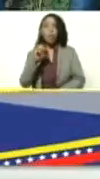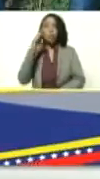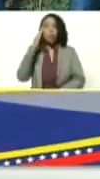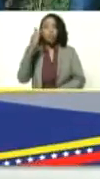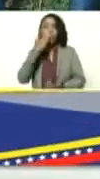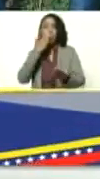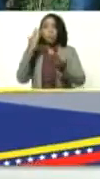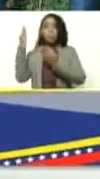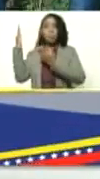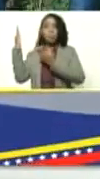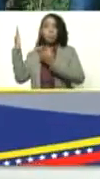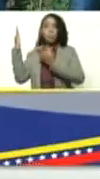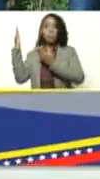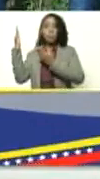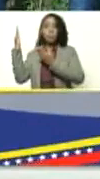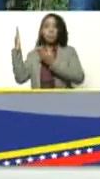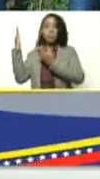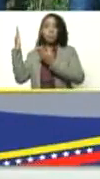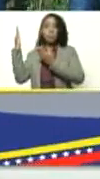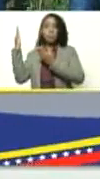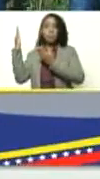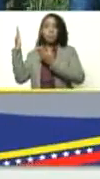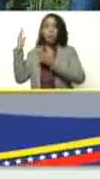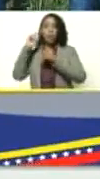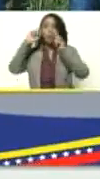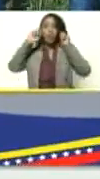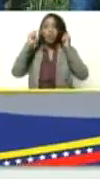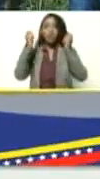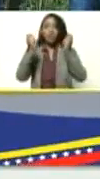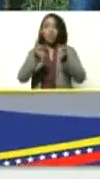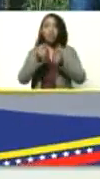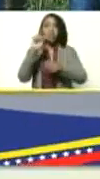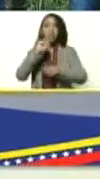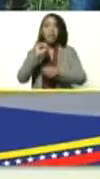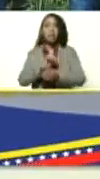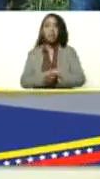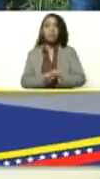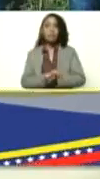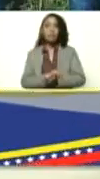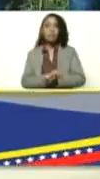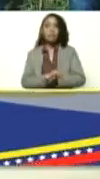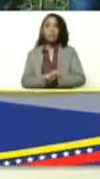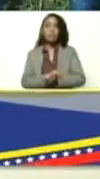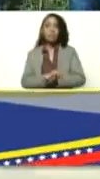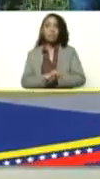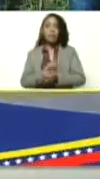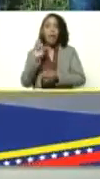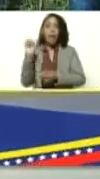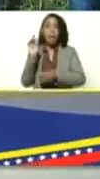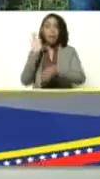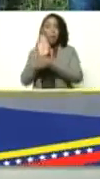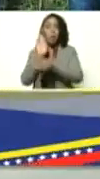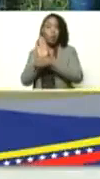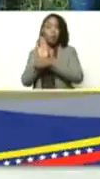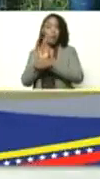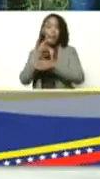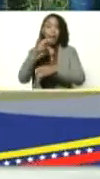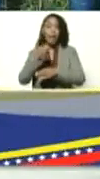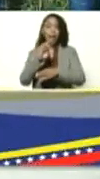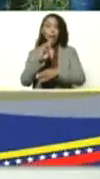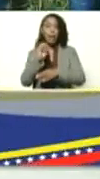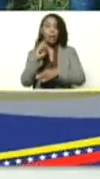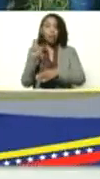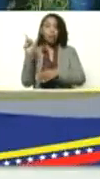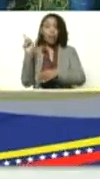escucha te quitaste el tapabocas por fin Ernesto Luna se cuida aplaudo que